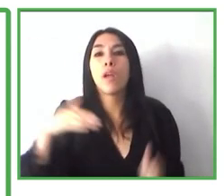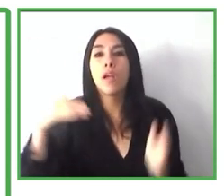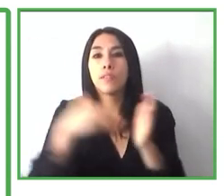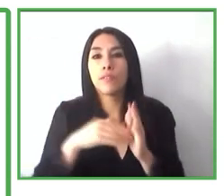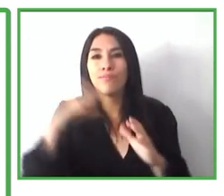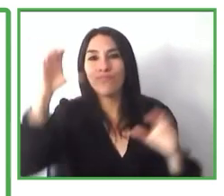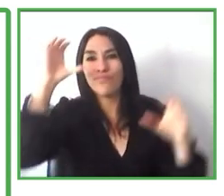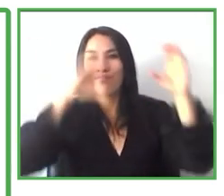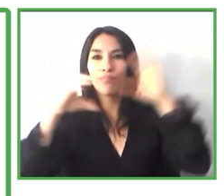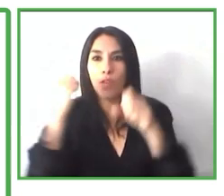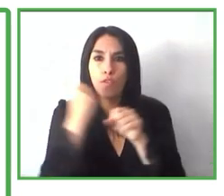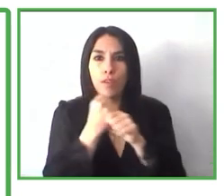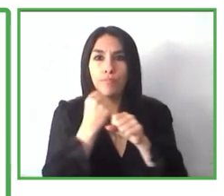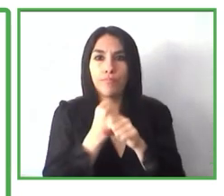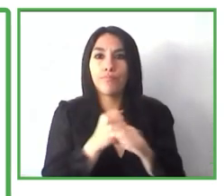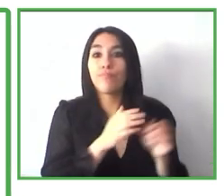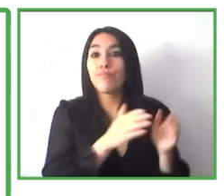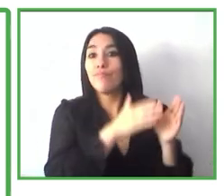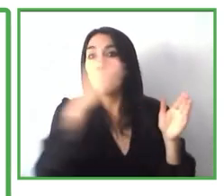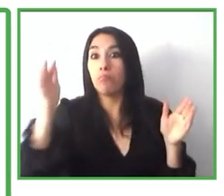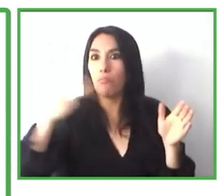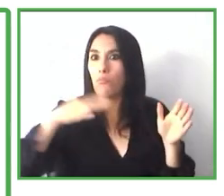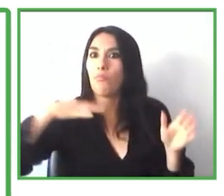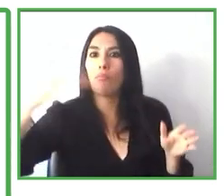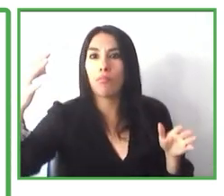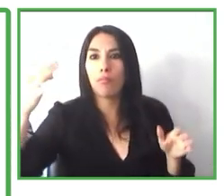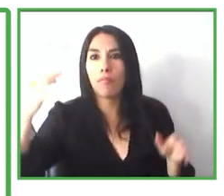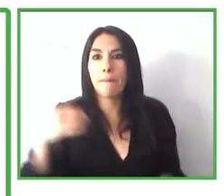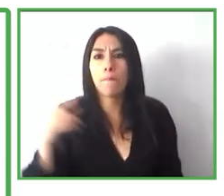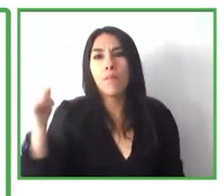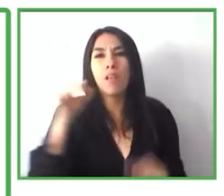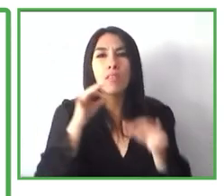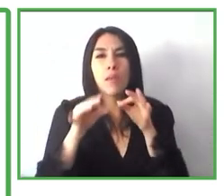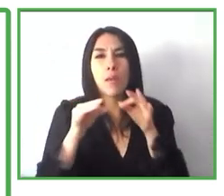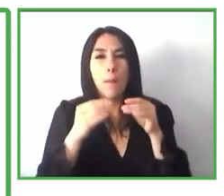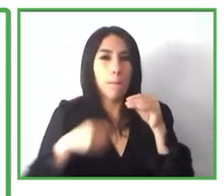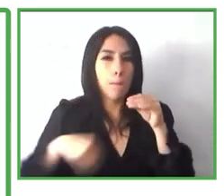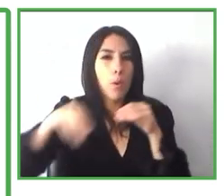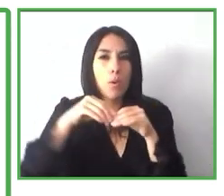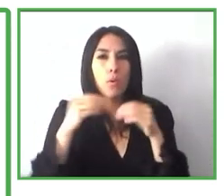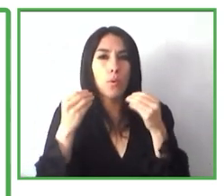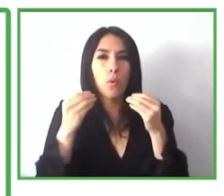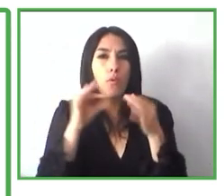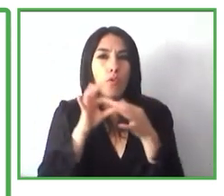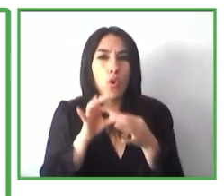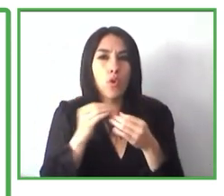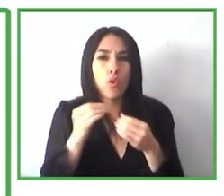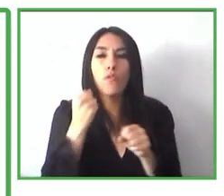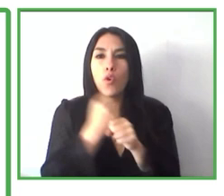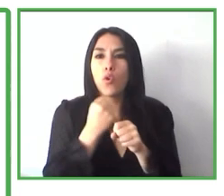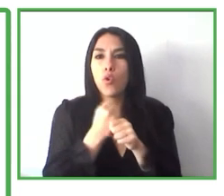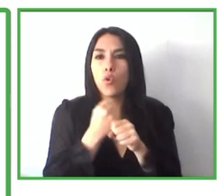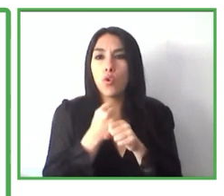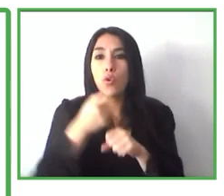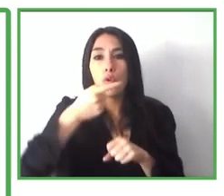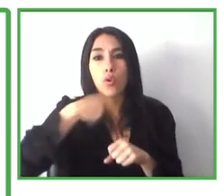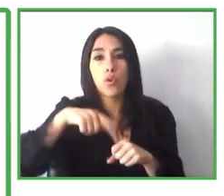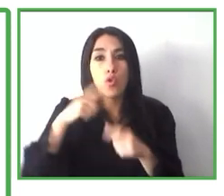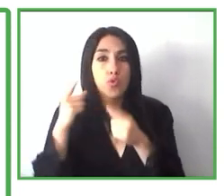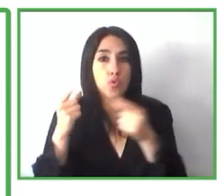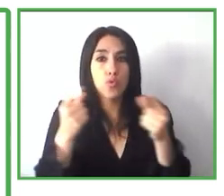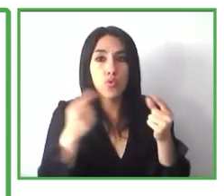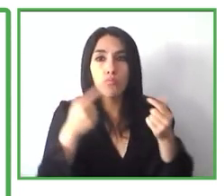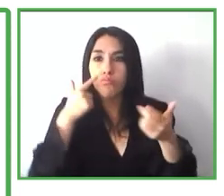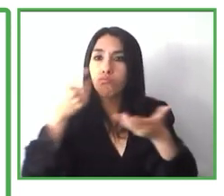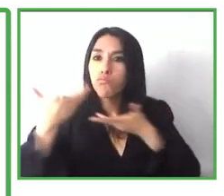Aquí les cuento un poco más sobre el trabajo que hacemos en colaboración con los empleadores. A nosotros nos